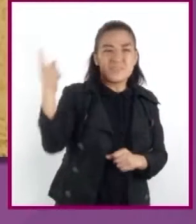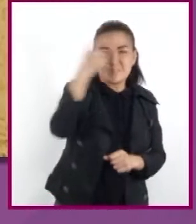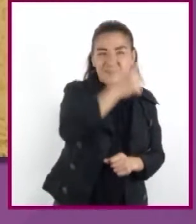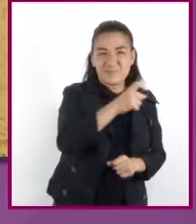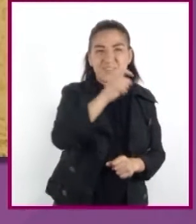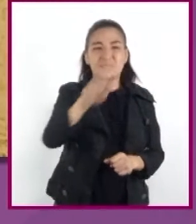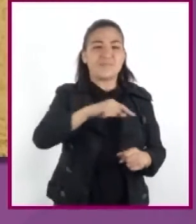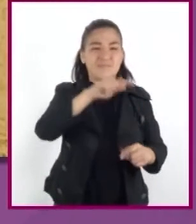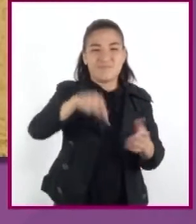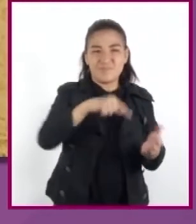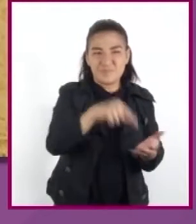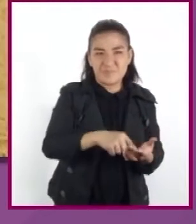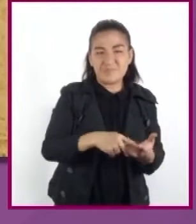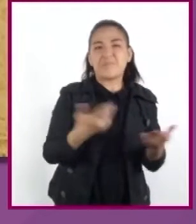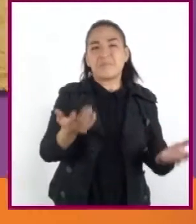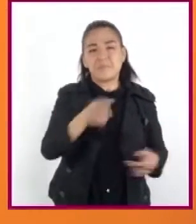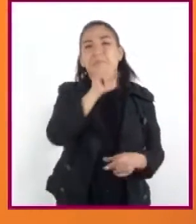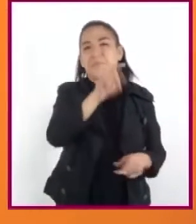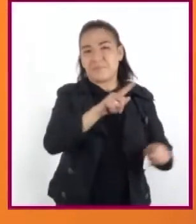bélicos, etc.